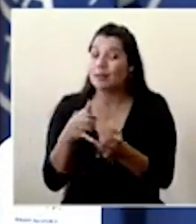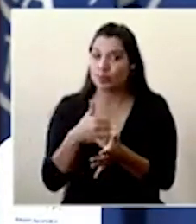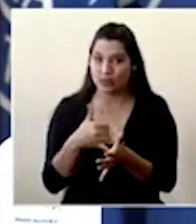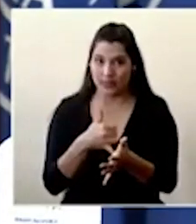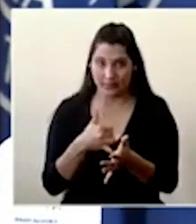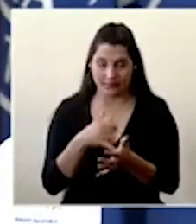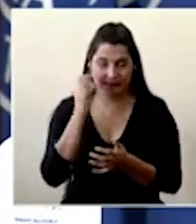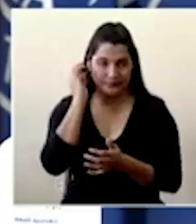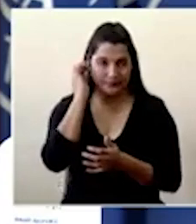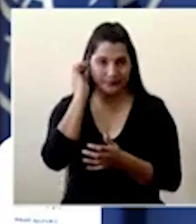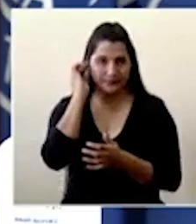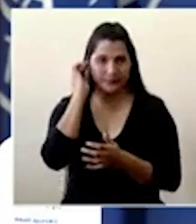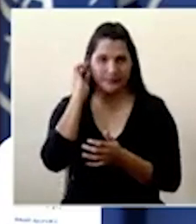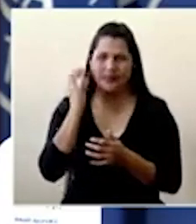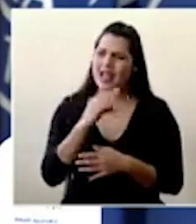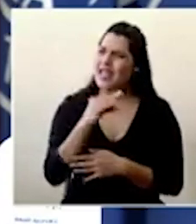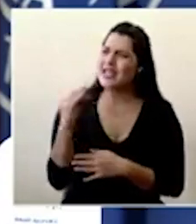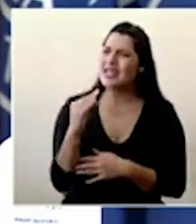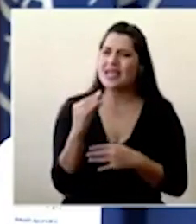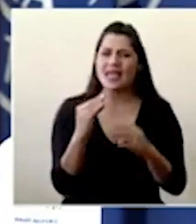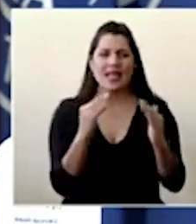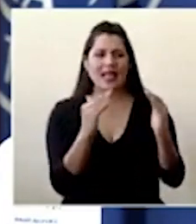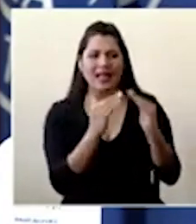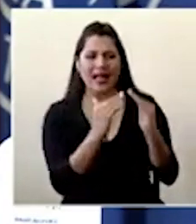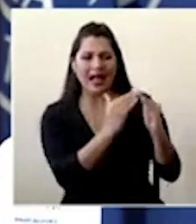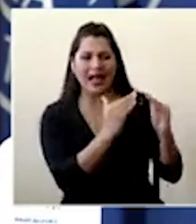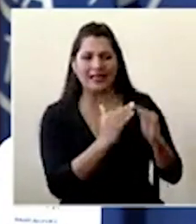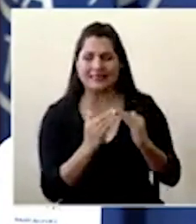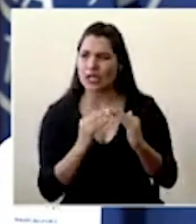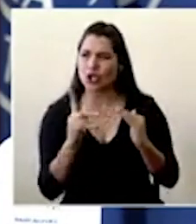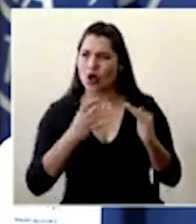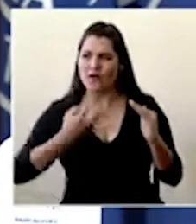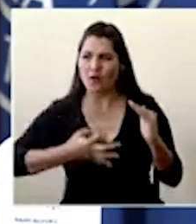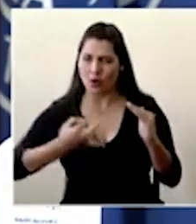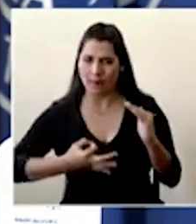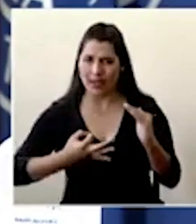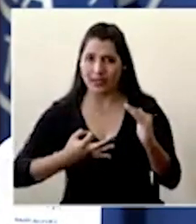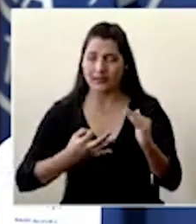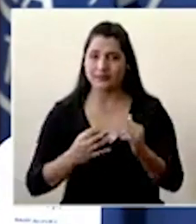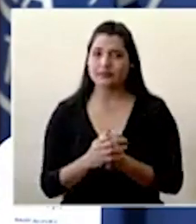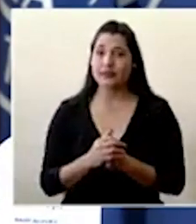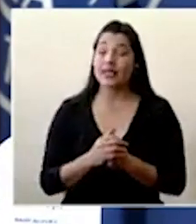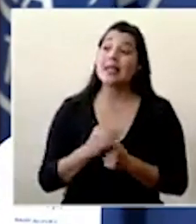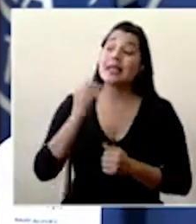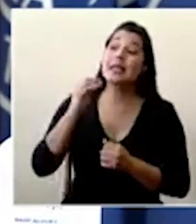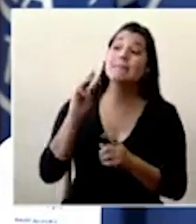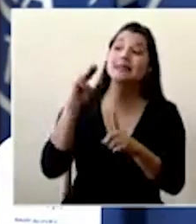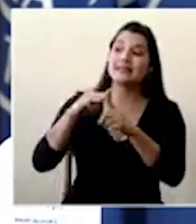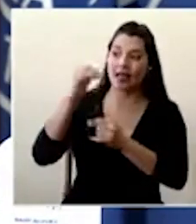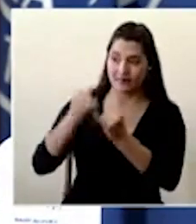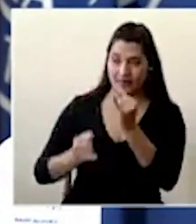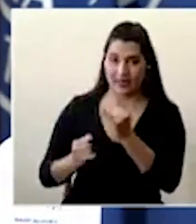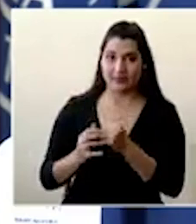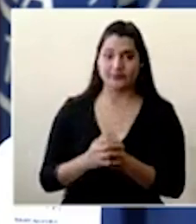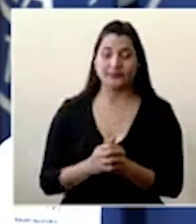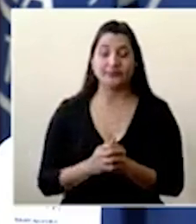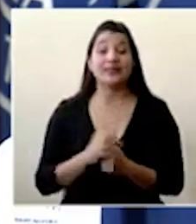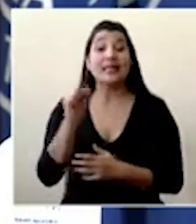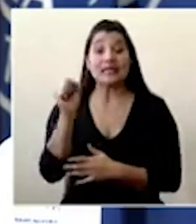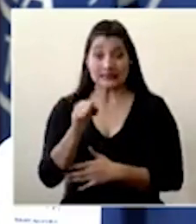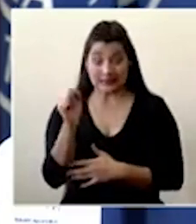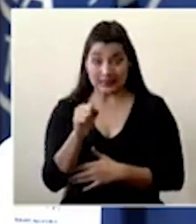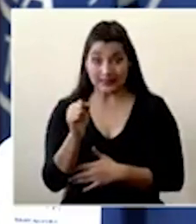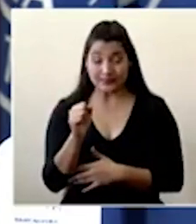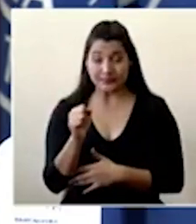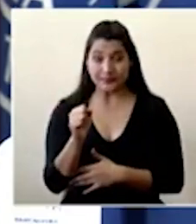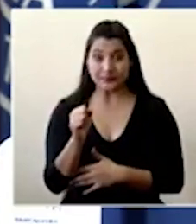y lo de asentamientos formales y también el trabajo con los alcaldes y su mensaje final ministro sí también con asentamientos de este tipo